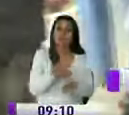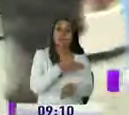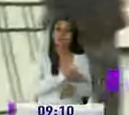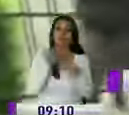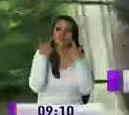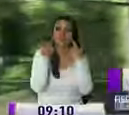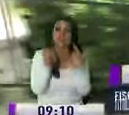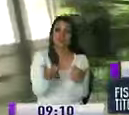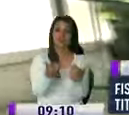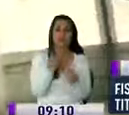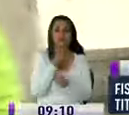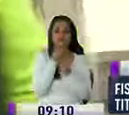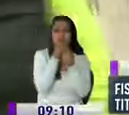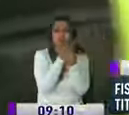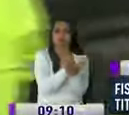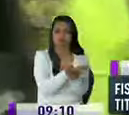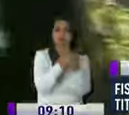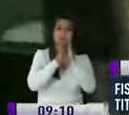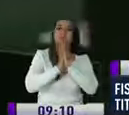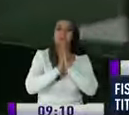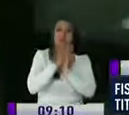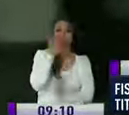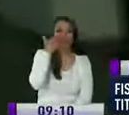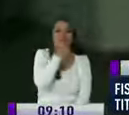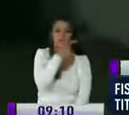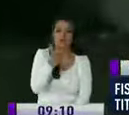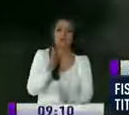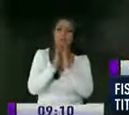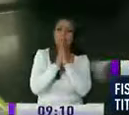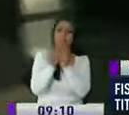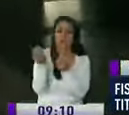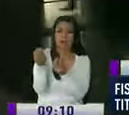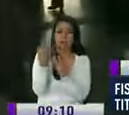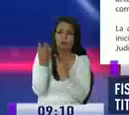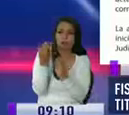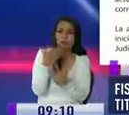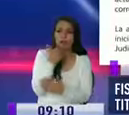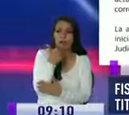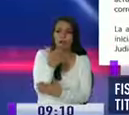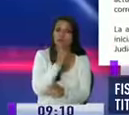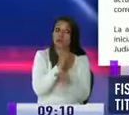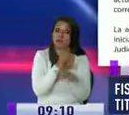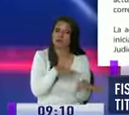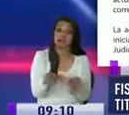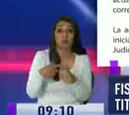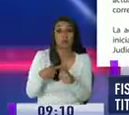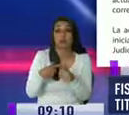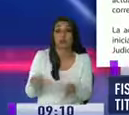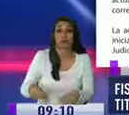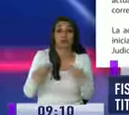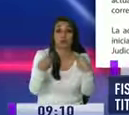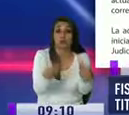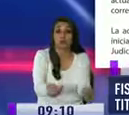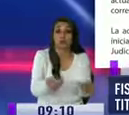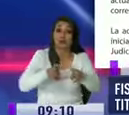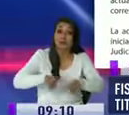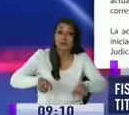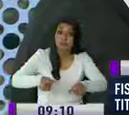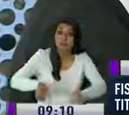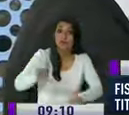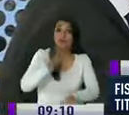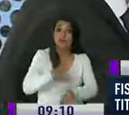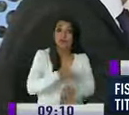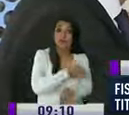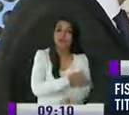fiscalía emitió luego del pedido de Silvia Juma en donde se aclara que se trata de un acto urgente y no de indagación previa